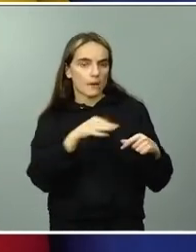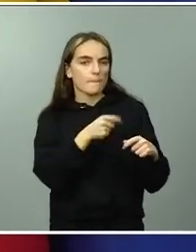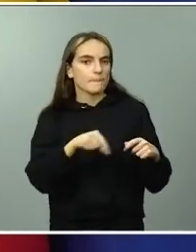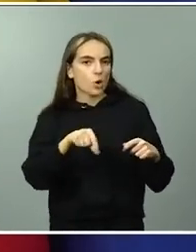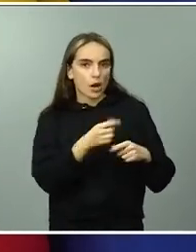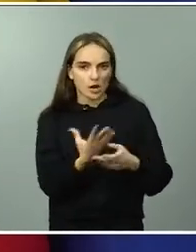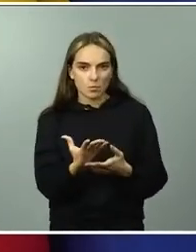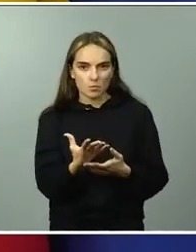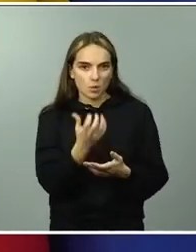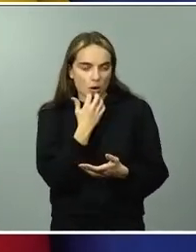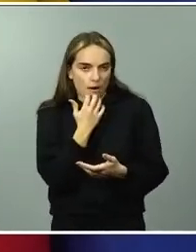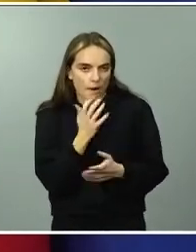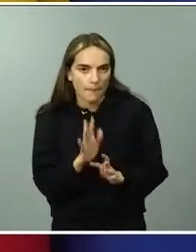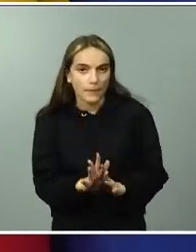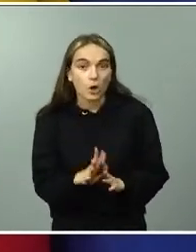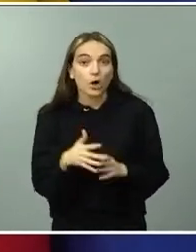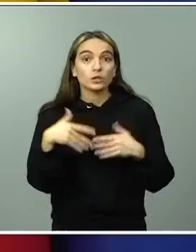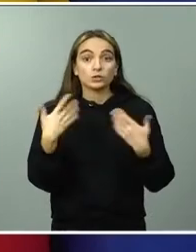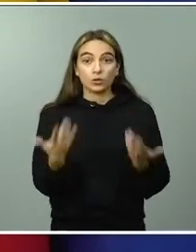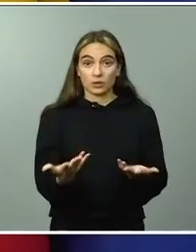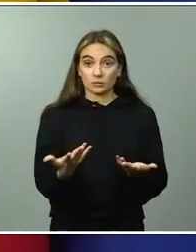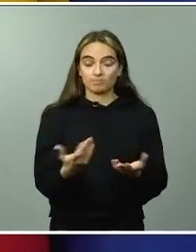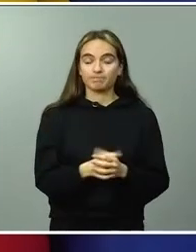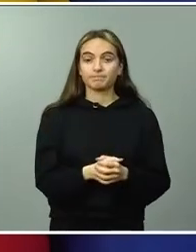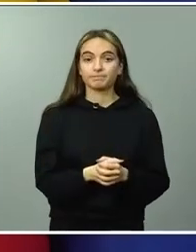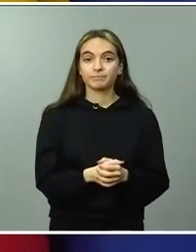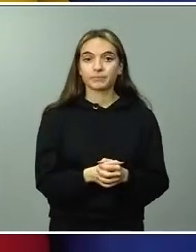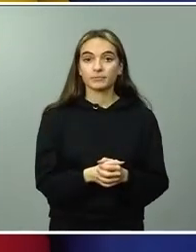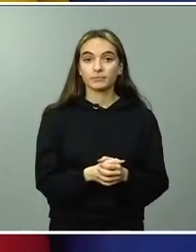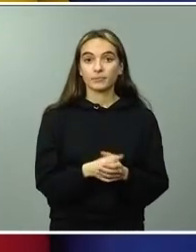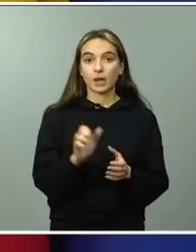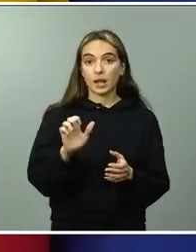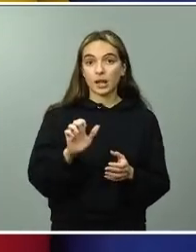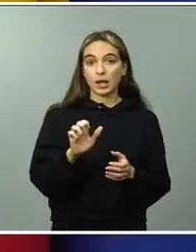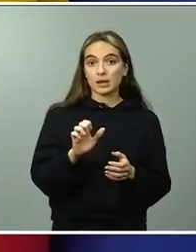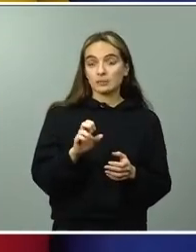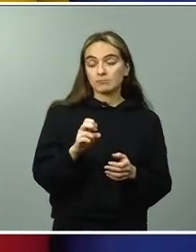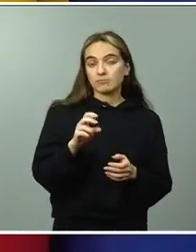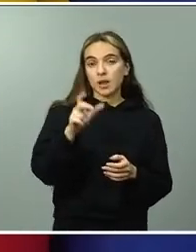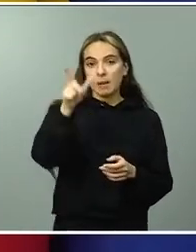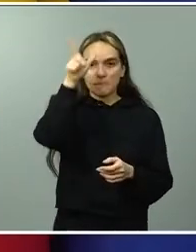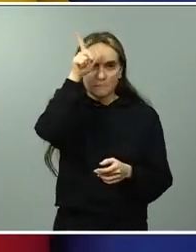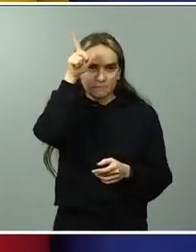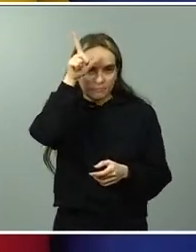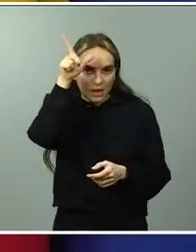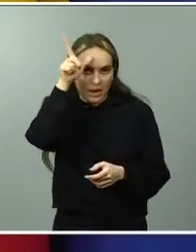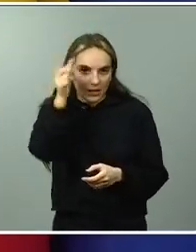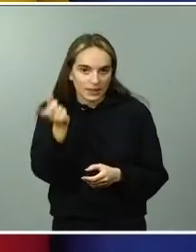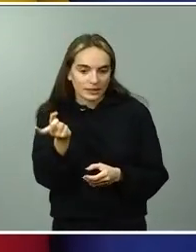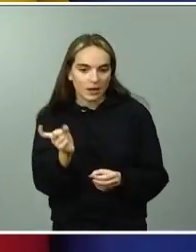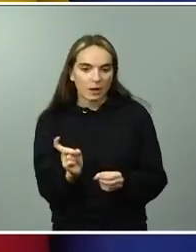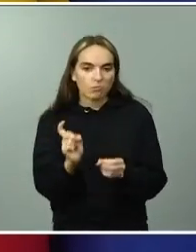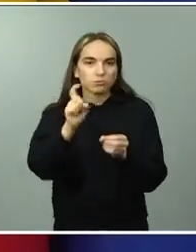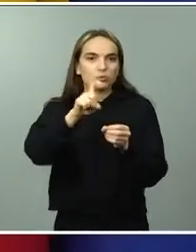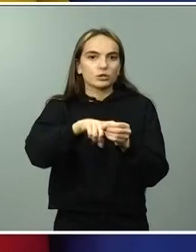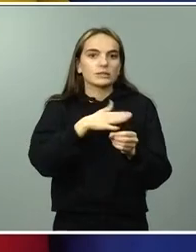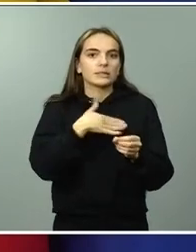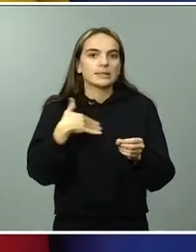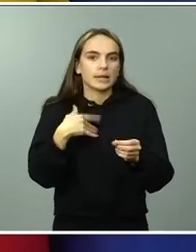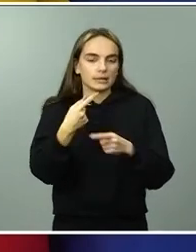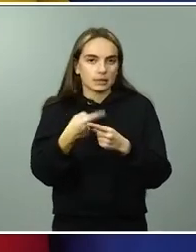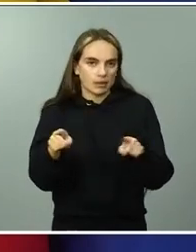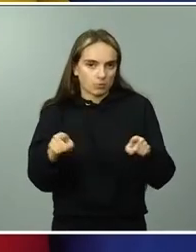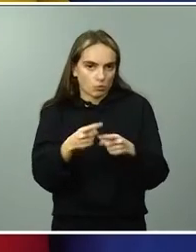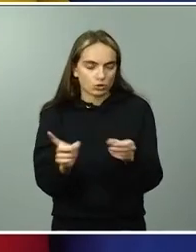quiera optar a una plaza de la Orquesta Filarmónica de Berlín, hasta ahora, cuando iba allí, tenía que hacer una